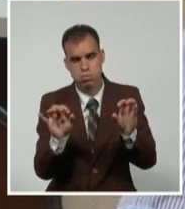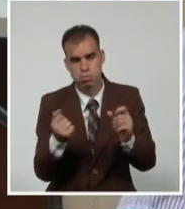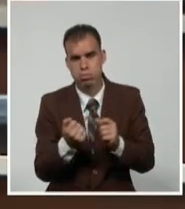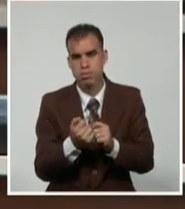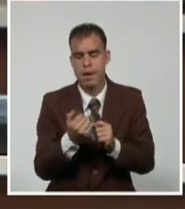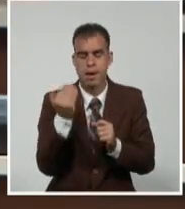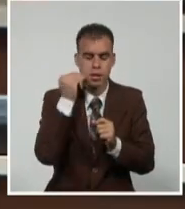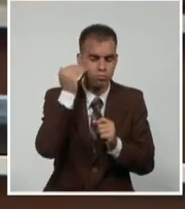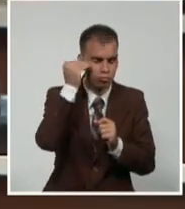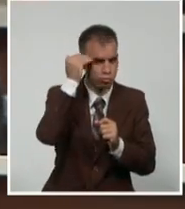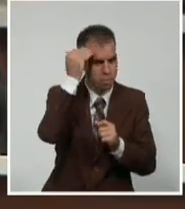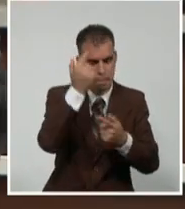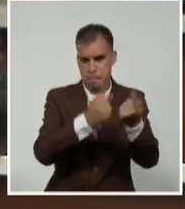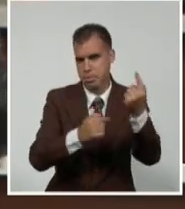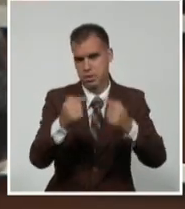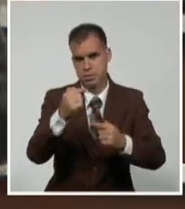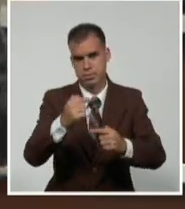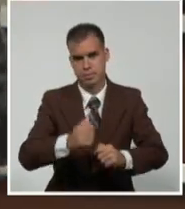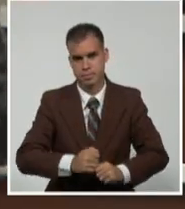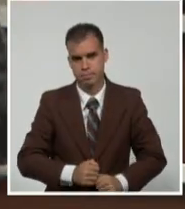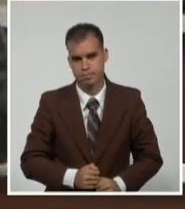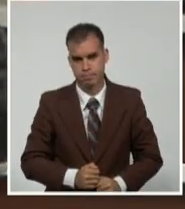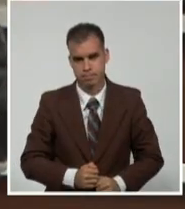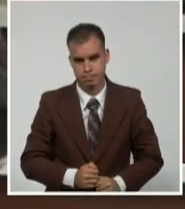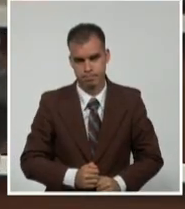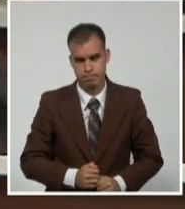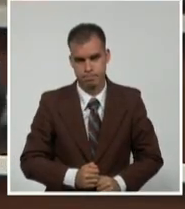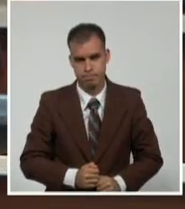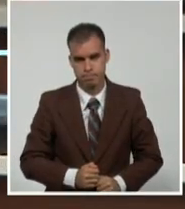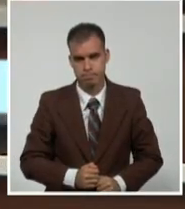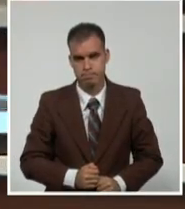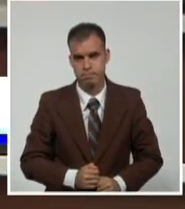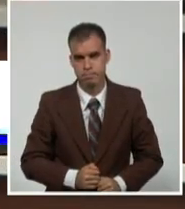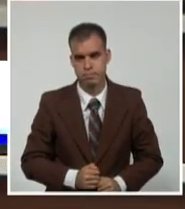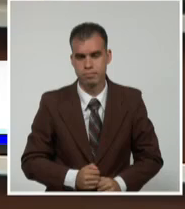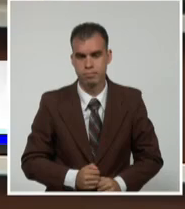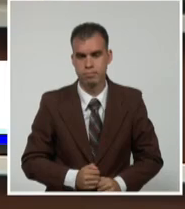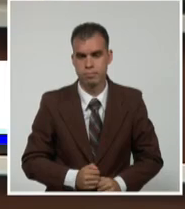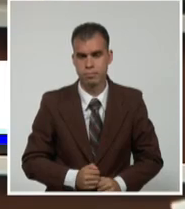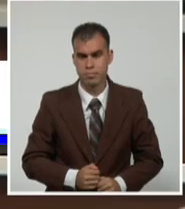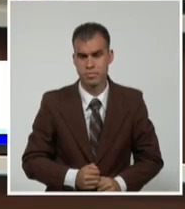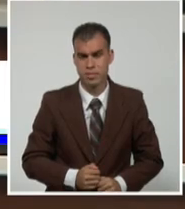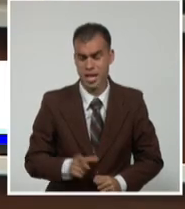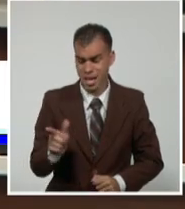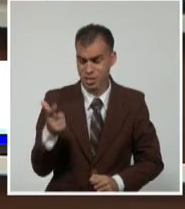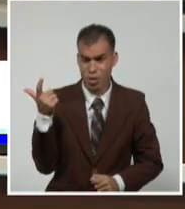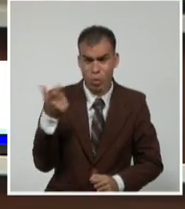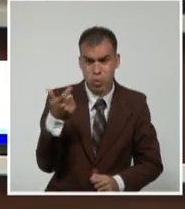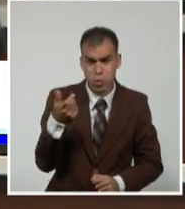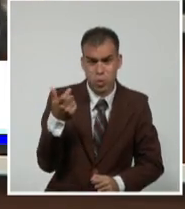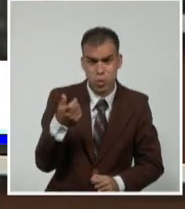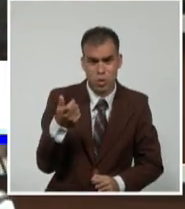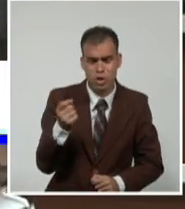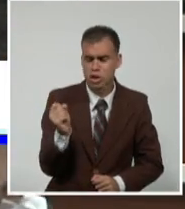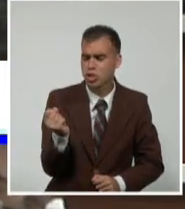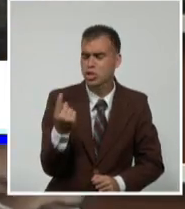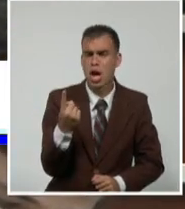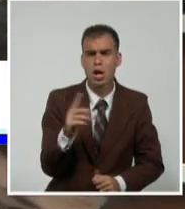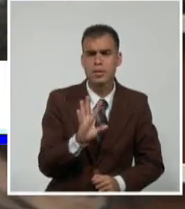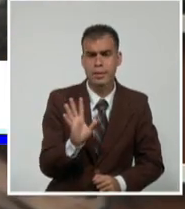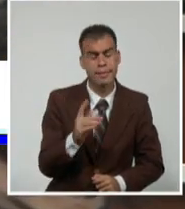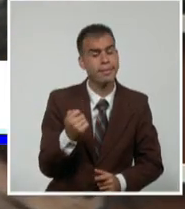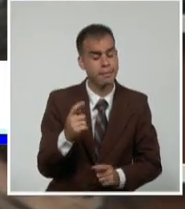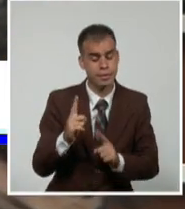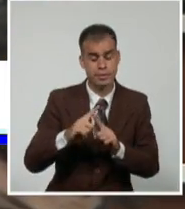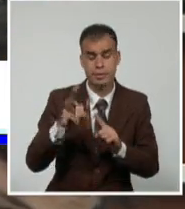capacitación. Muchos de estos productos que estamos hablando no son solo el producto, es toda la tecnología que lleva y todo